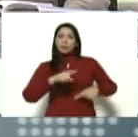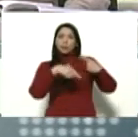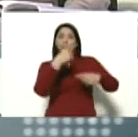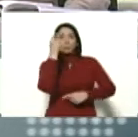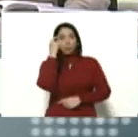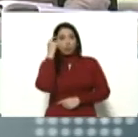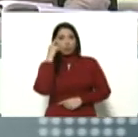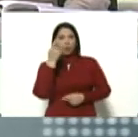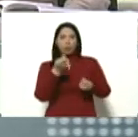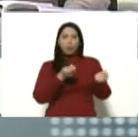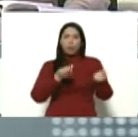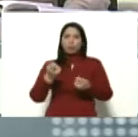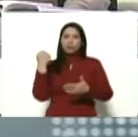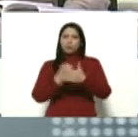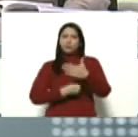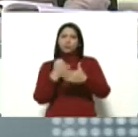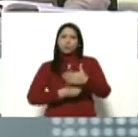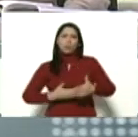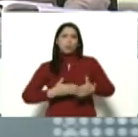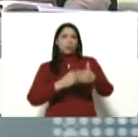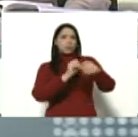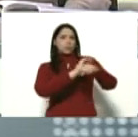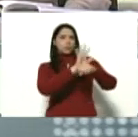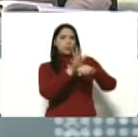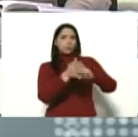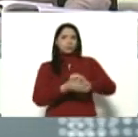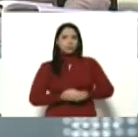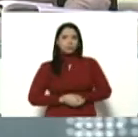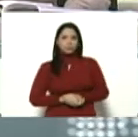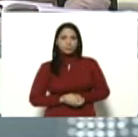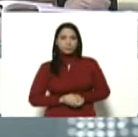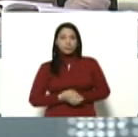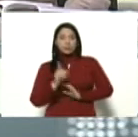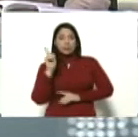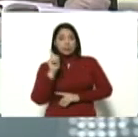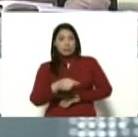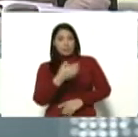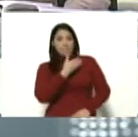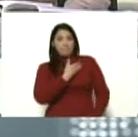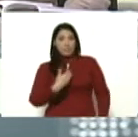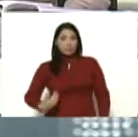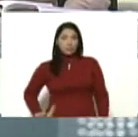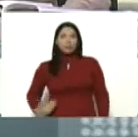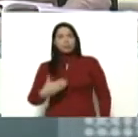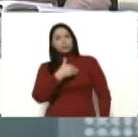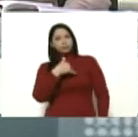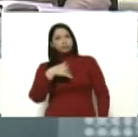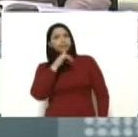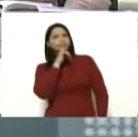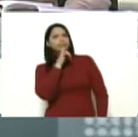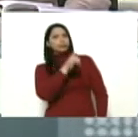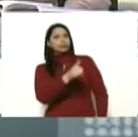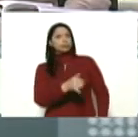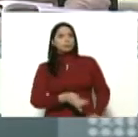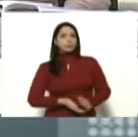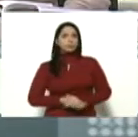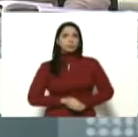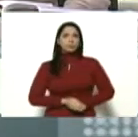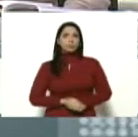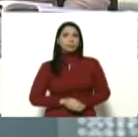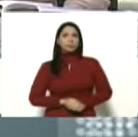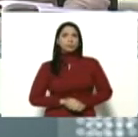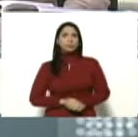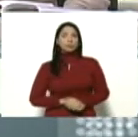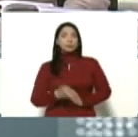control y la batalla contra el COVID-19. Igualmente, presidente, quería informarle que resaltaron